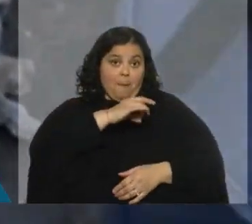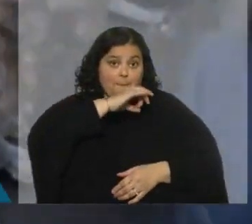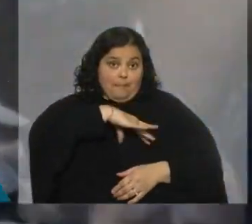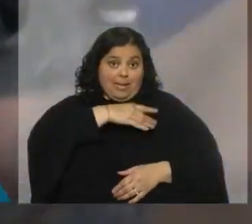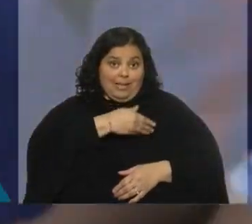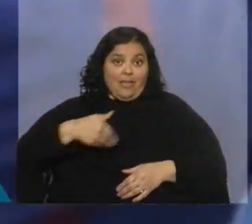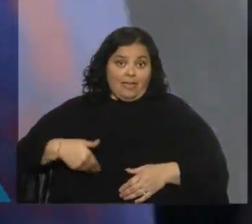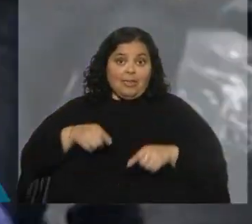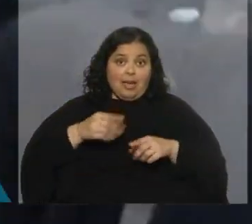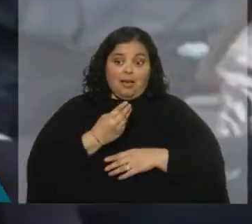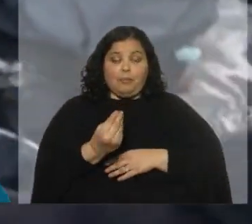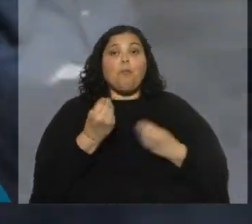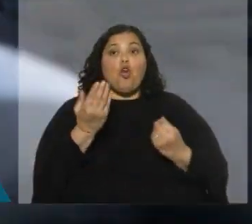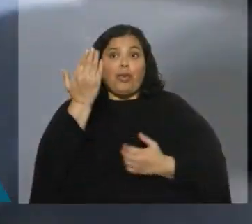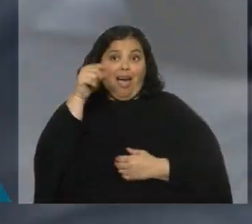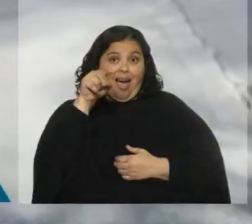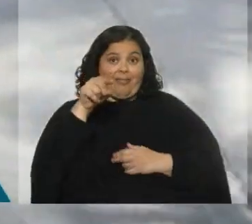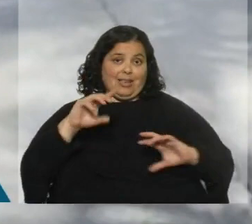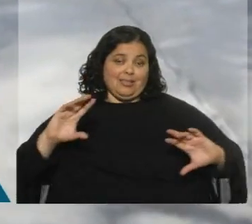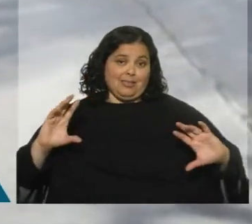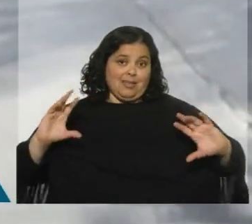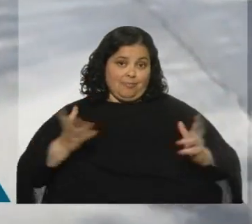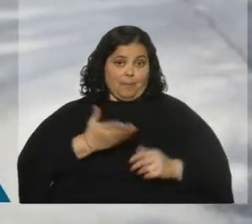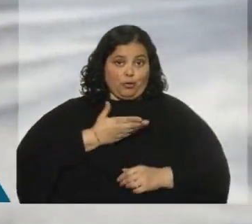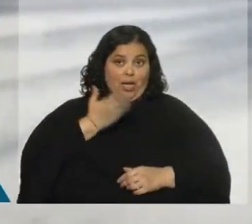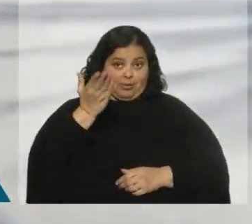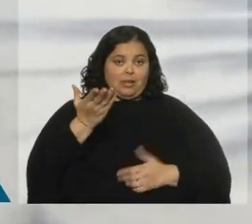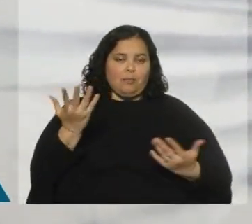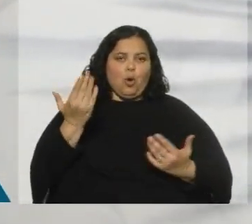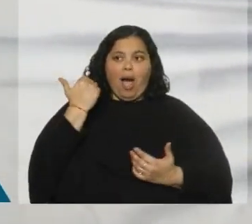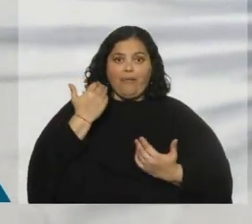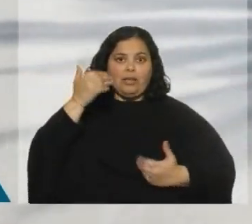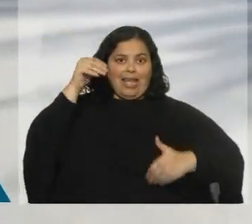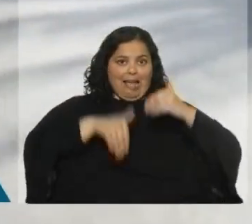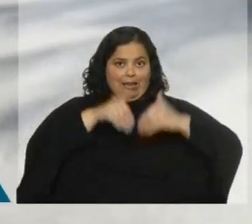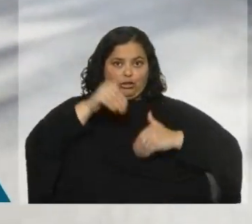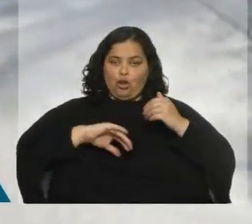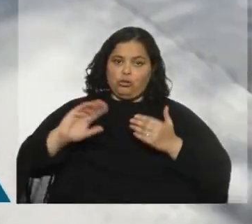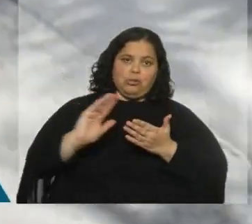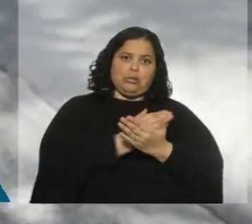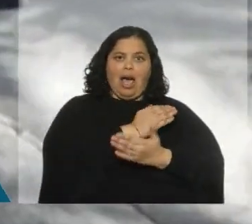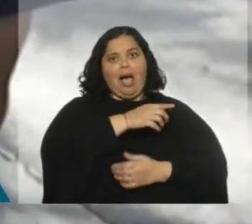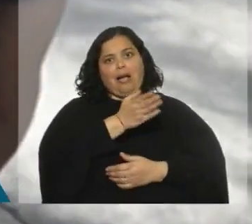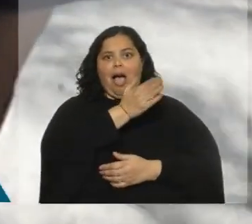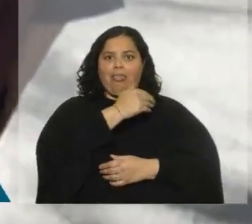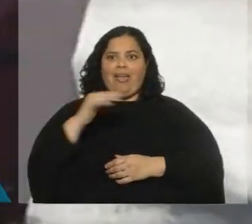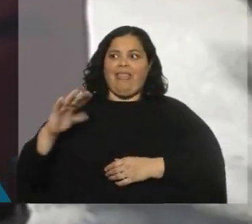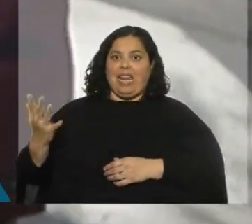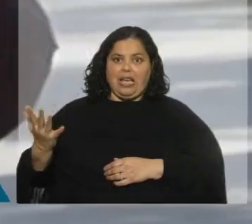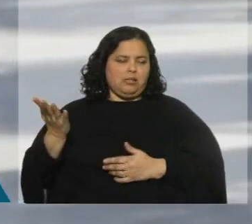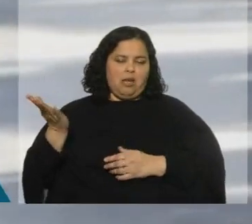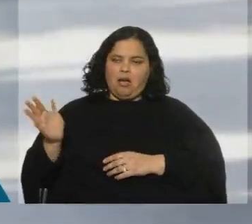y ahí ya hubo una reacción social que terminó en una elección que derrotó a la derecha en